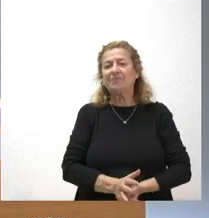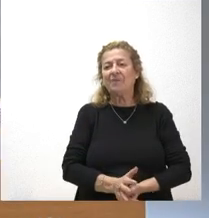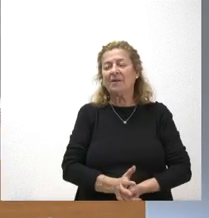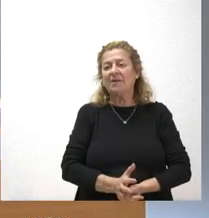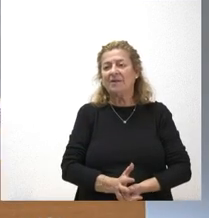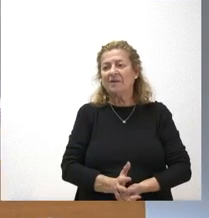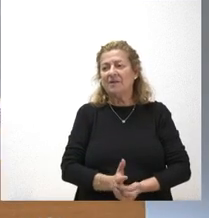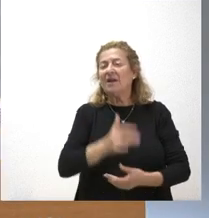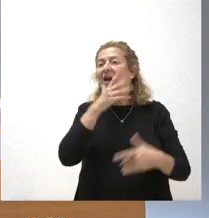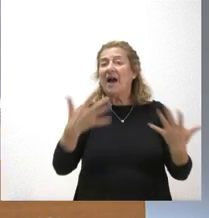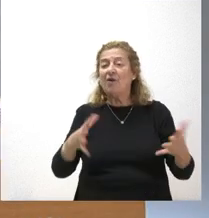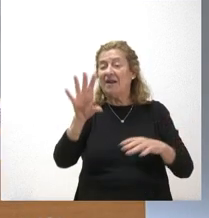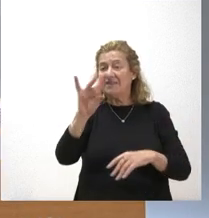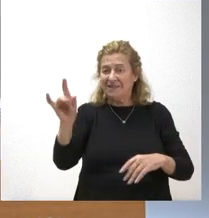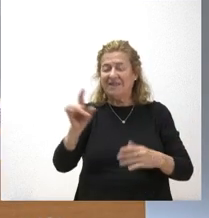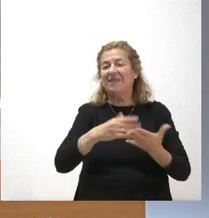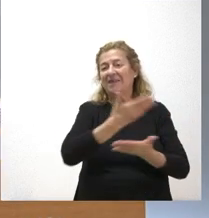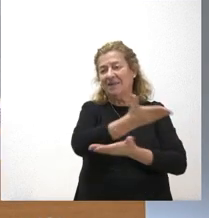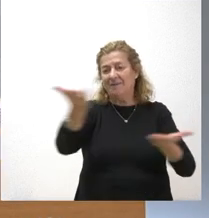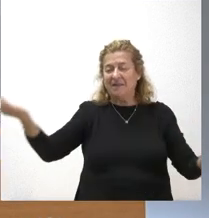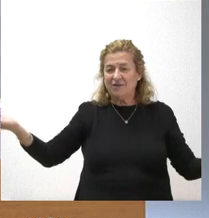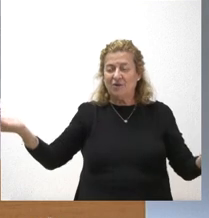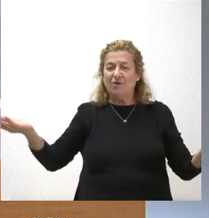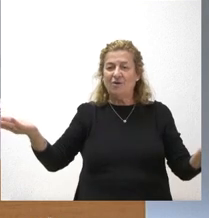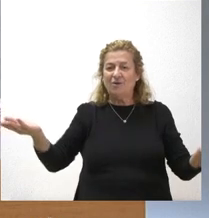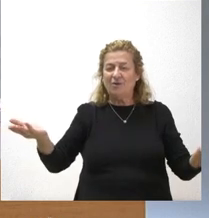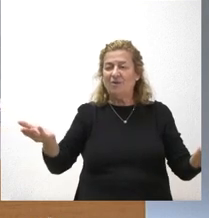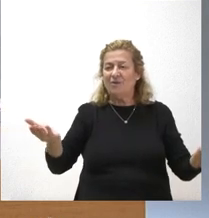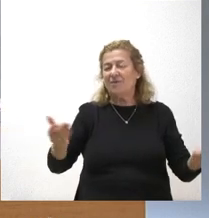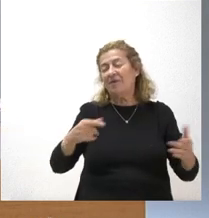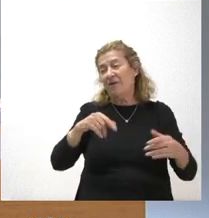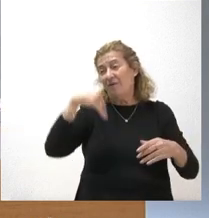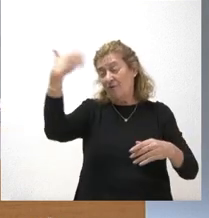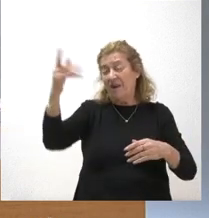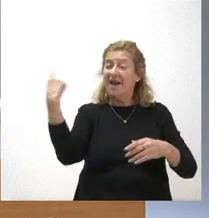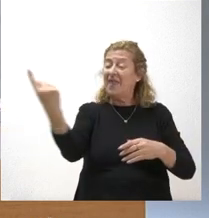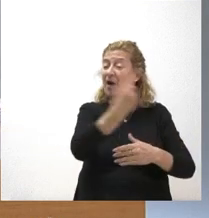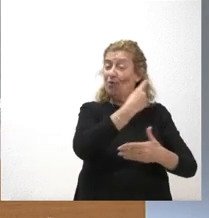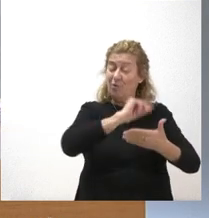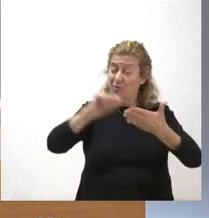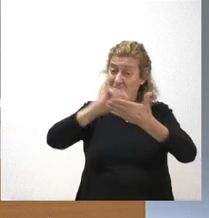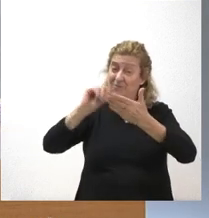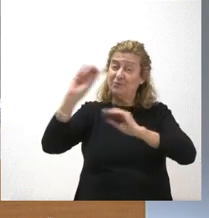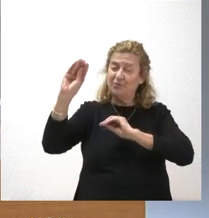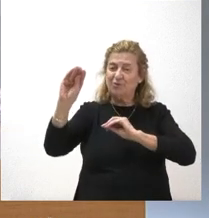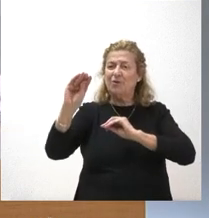Pues ahora sí vamos a dar paso a los periodistas que nos siguen desde sus redacciones lo hacemos en primer lugar